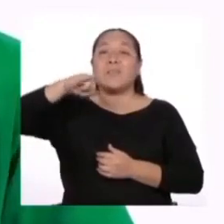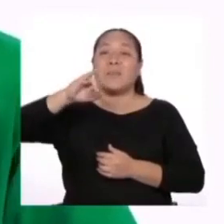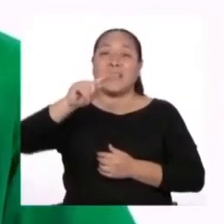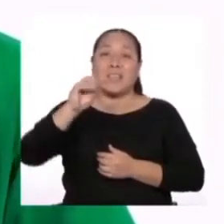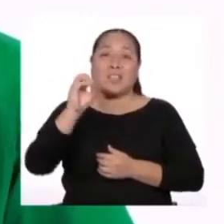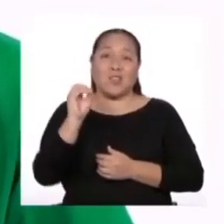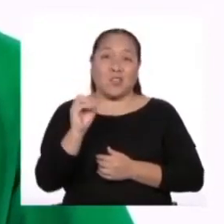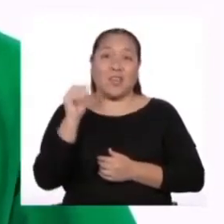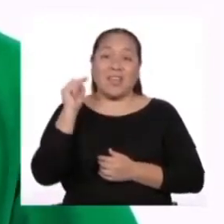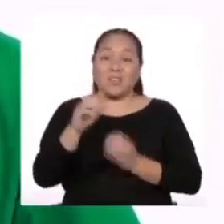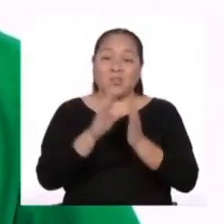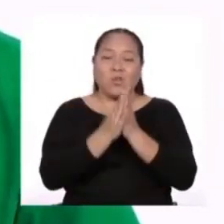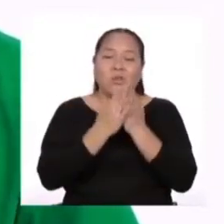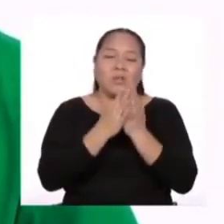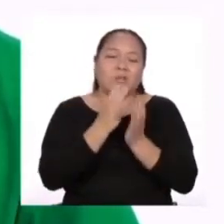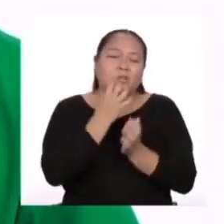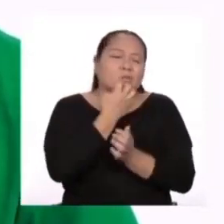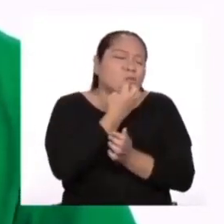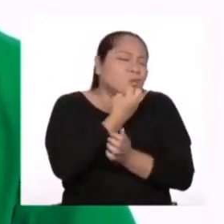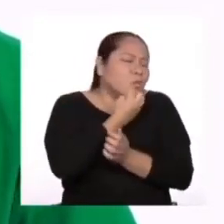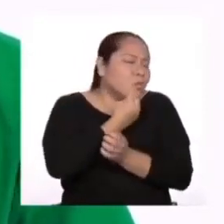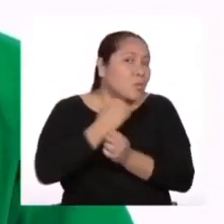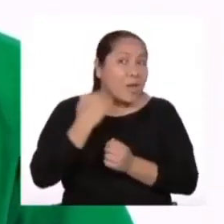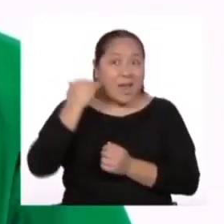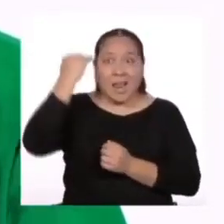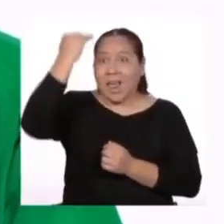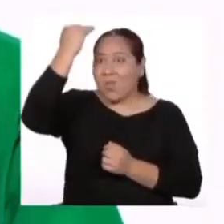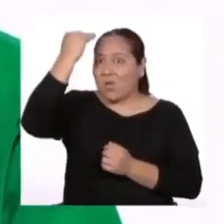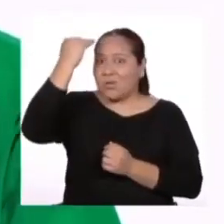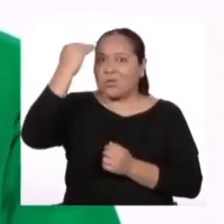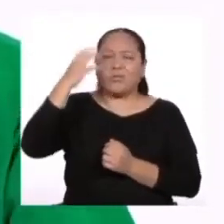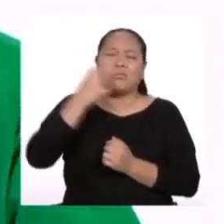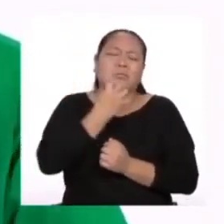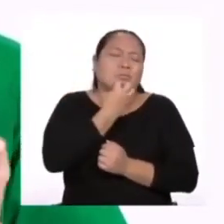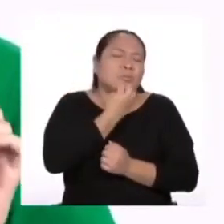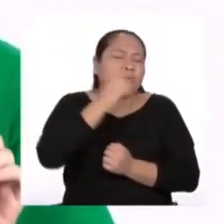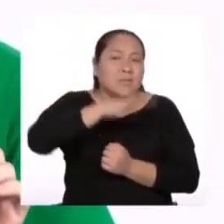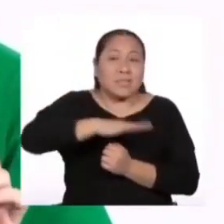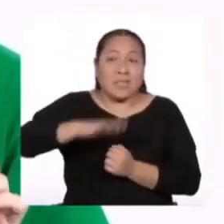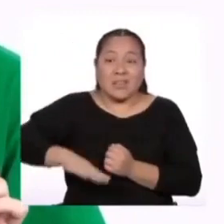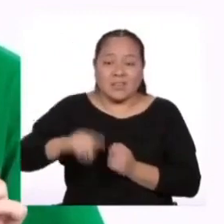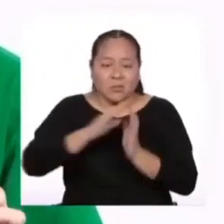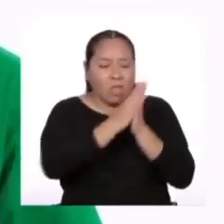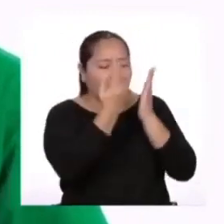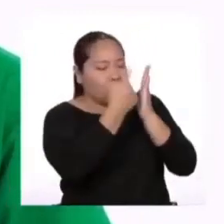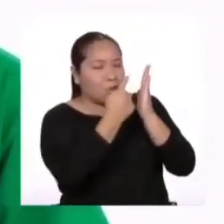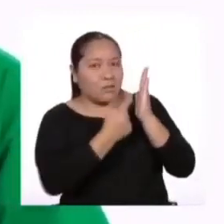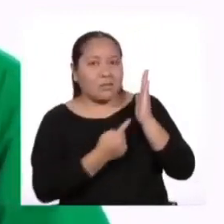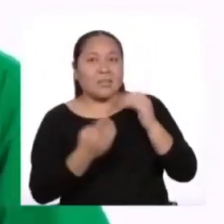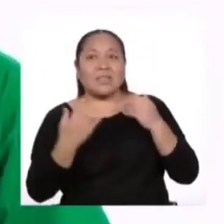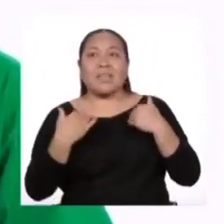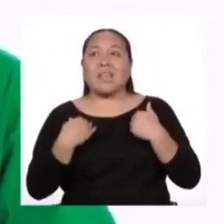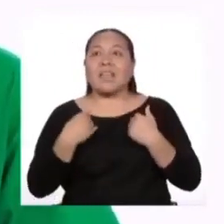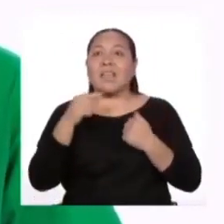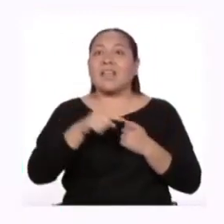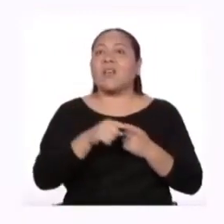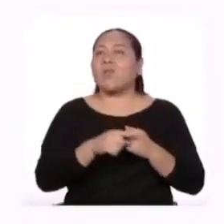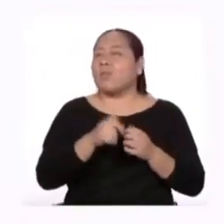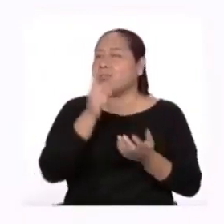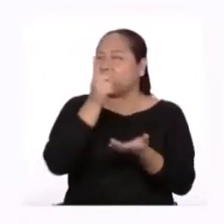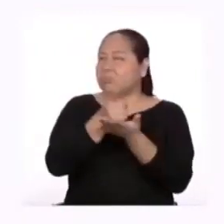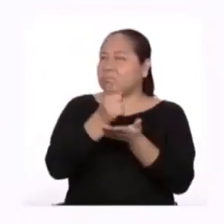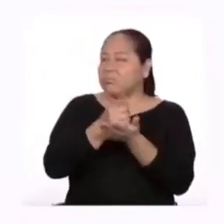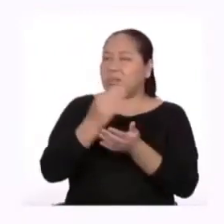Es un libro muy querido por grandes y chicos y que contiene entre sus páginas una muy interesante crítica a la adultez.